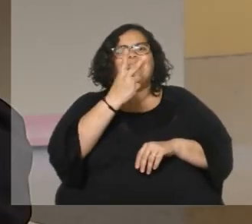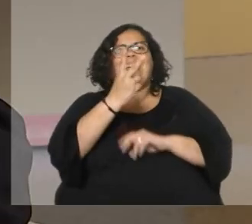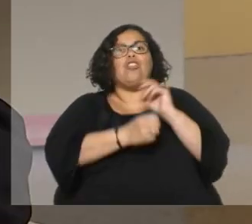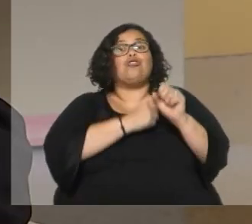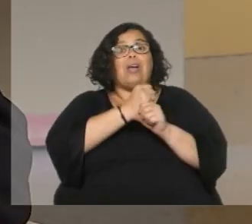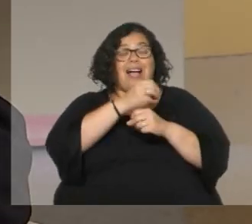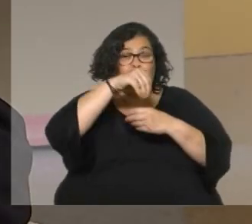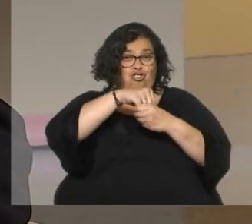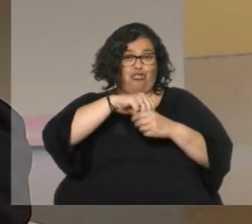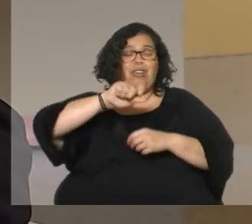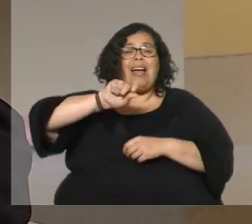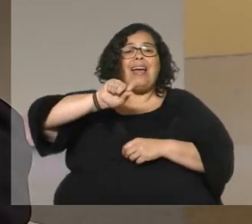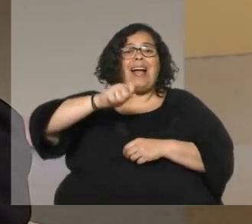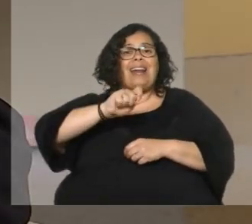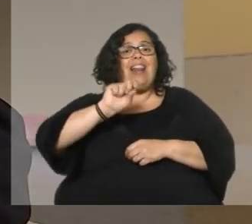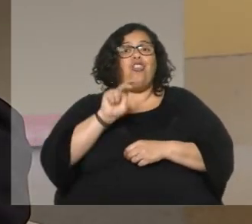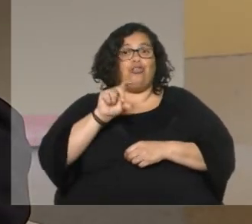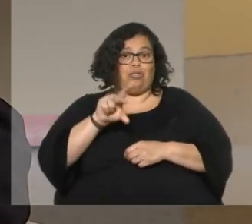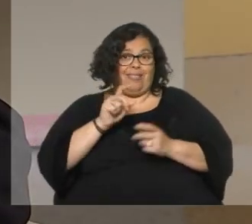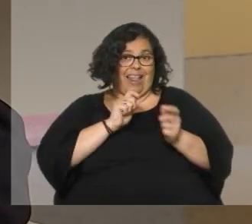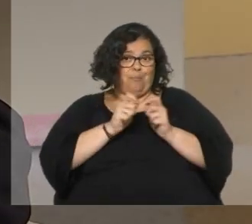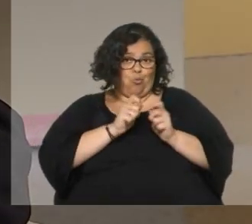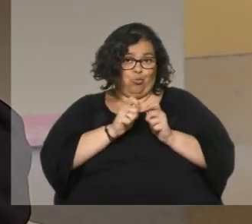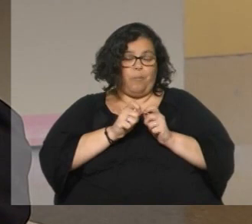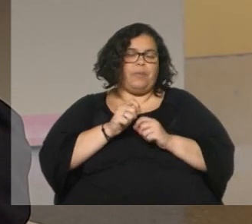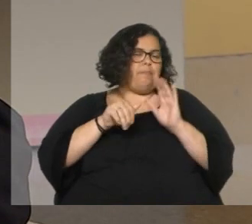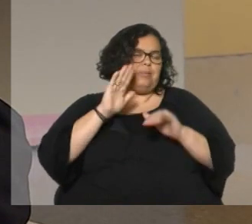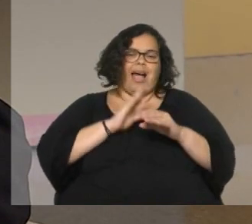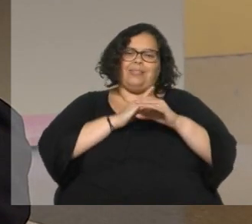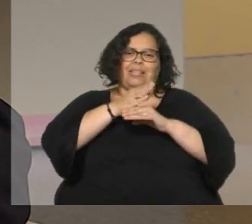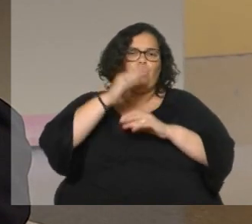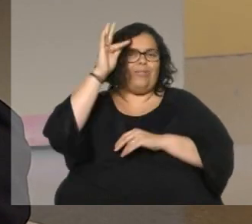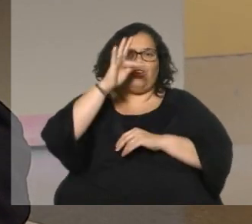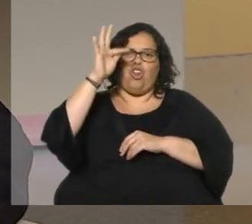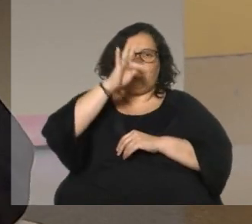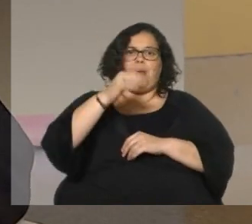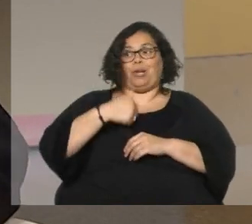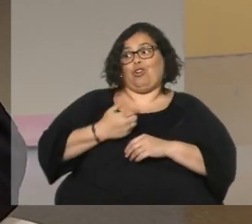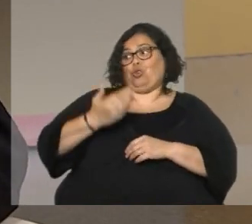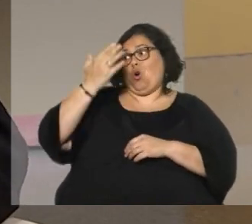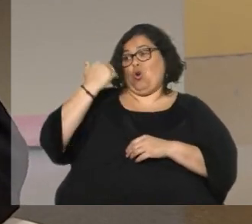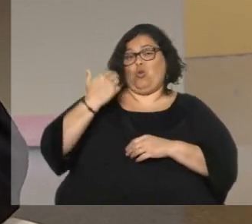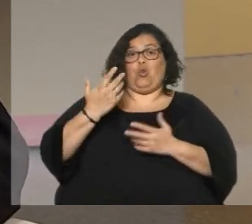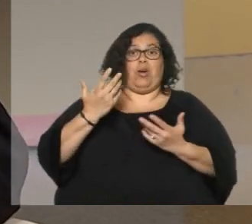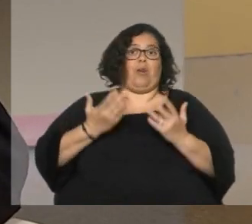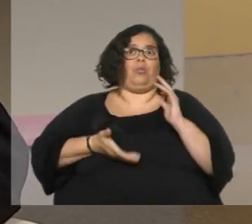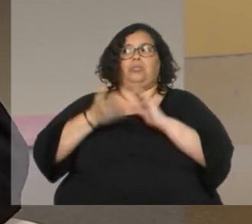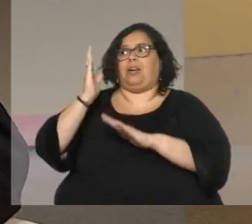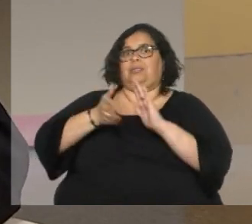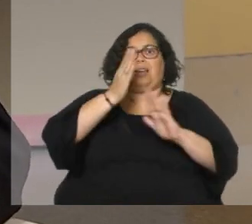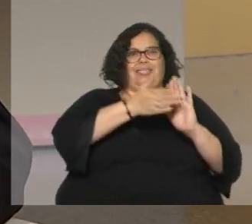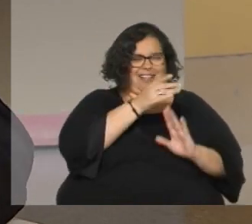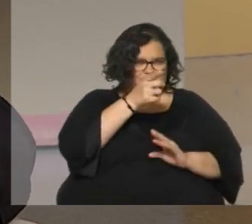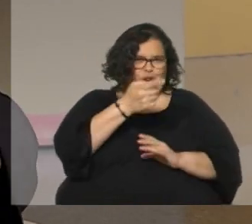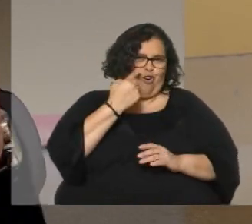fundamentalmente el acceso a la tecnología nosotros éramos de aquellos heroicos que salíamos ni te hablo, que tú lo conociste por